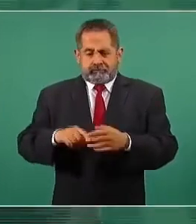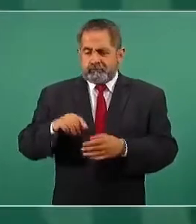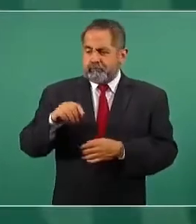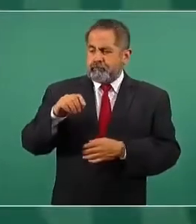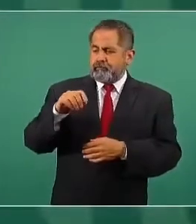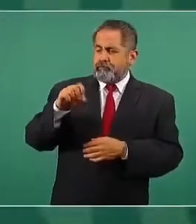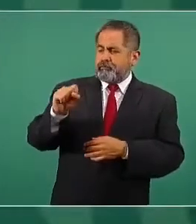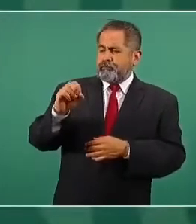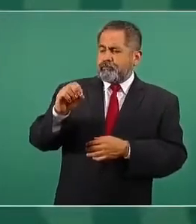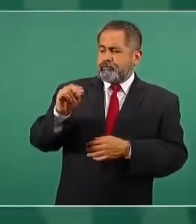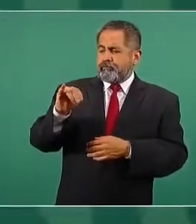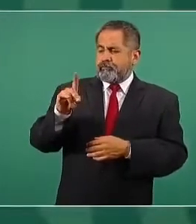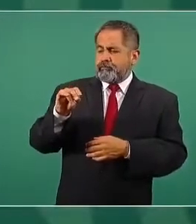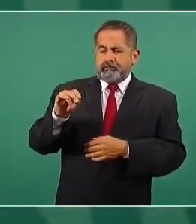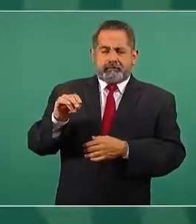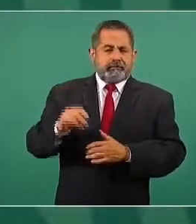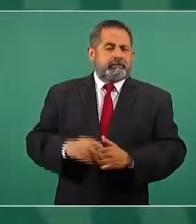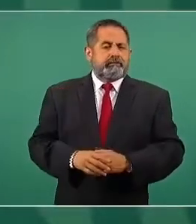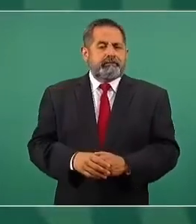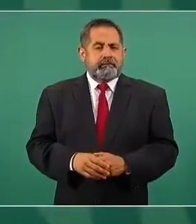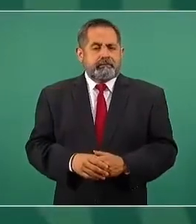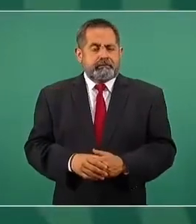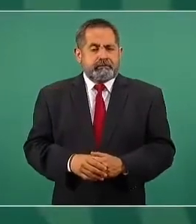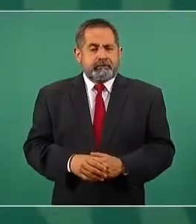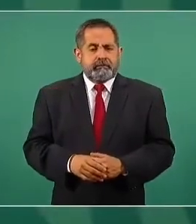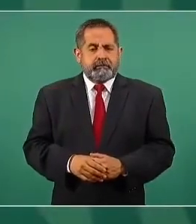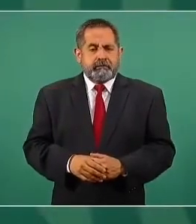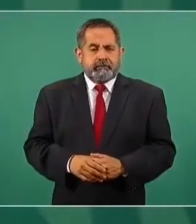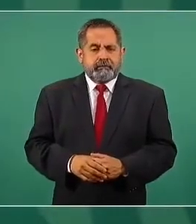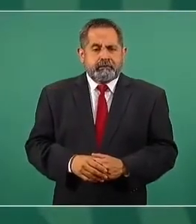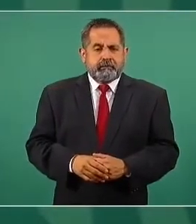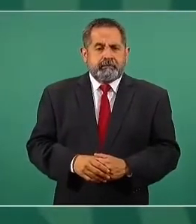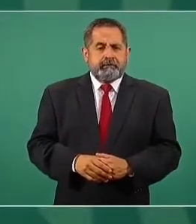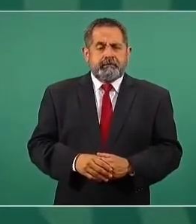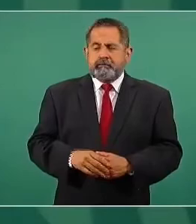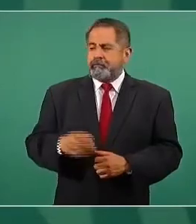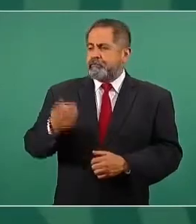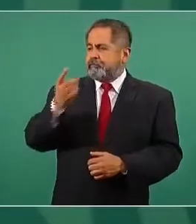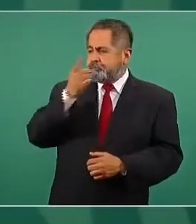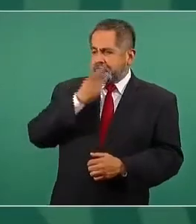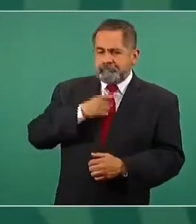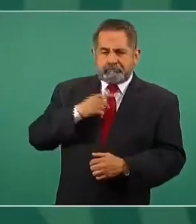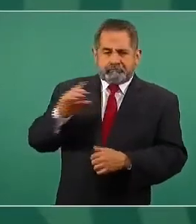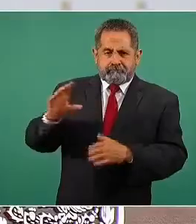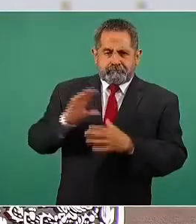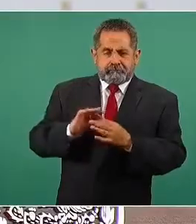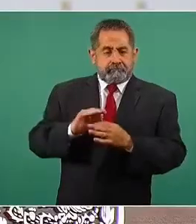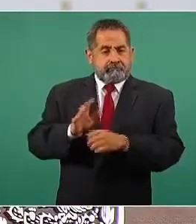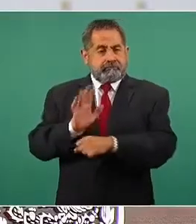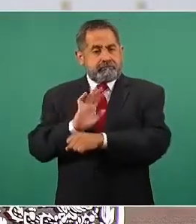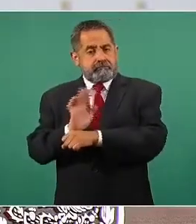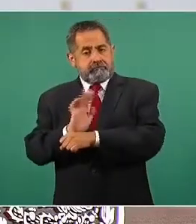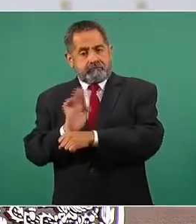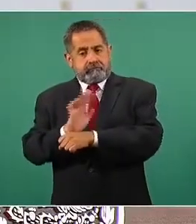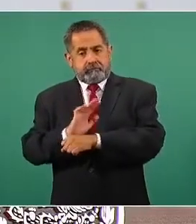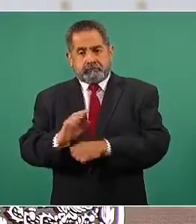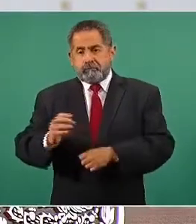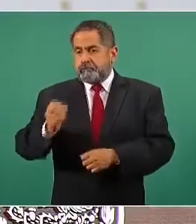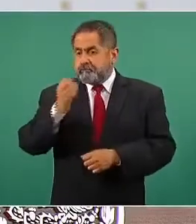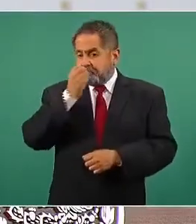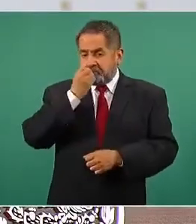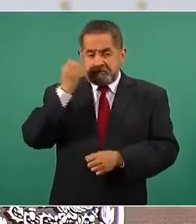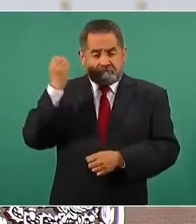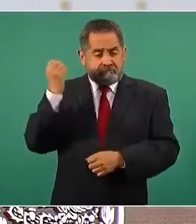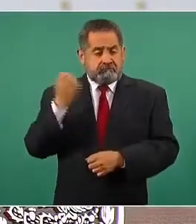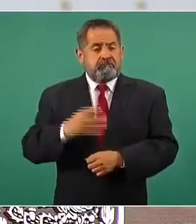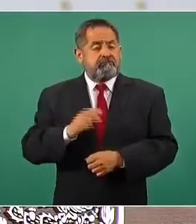Me platican de que la película es buenísima